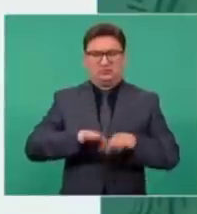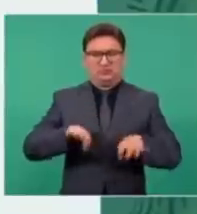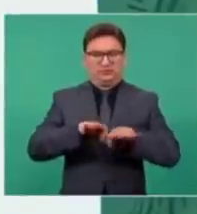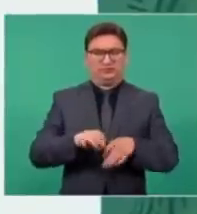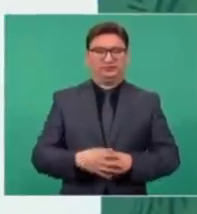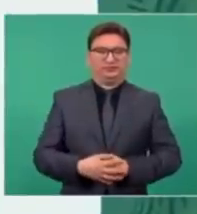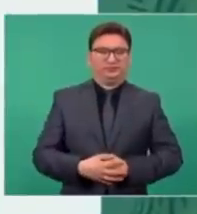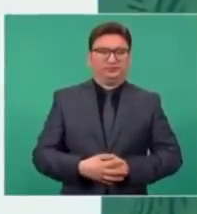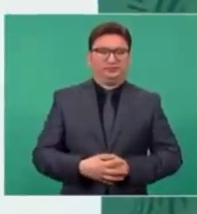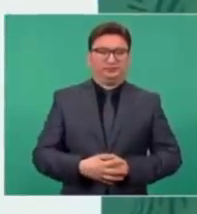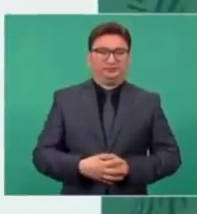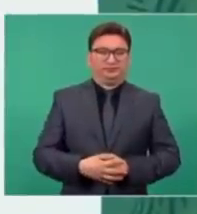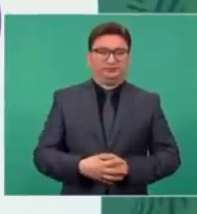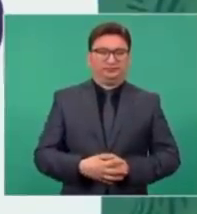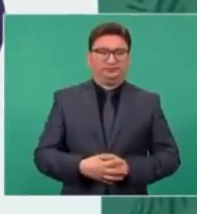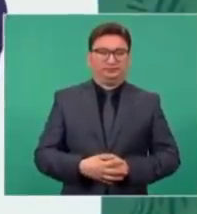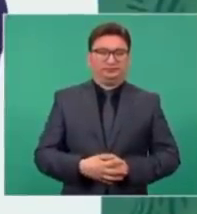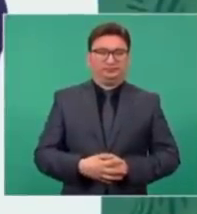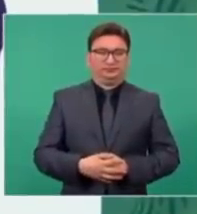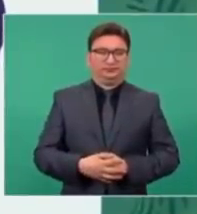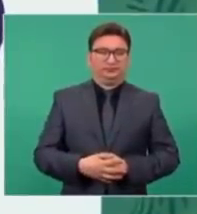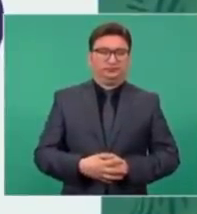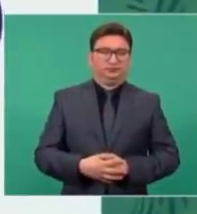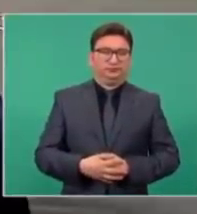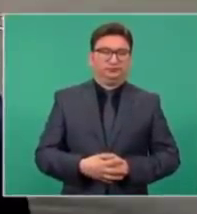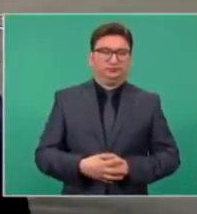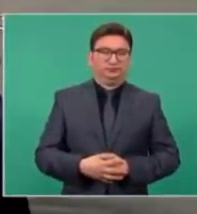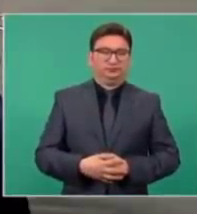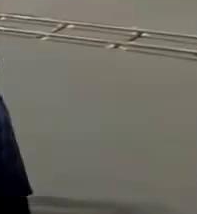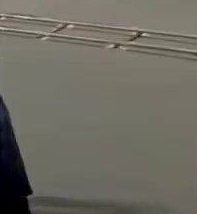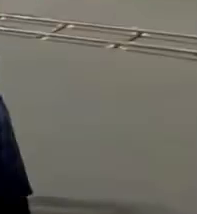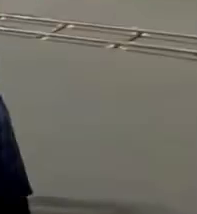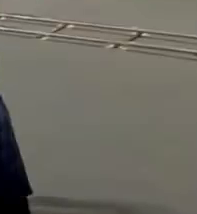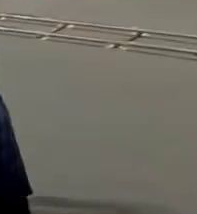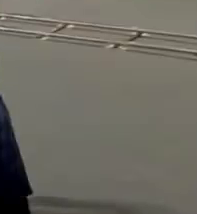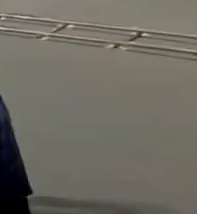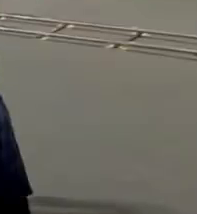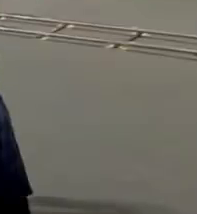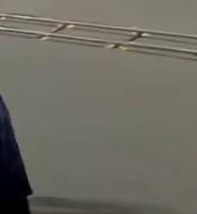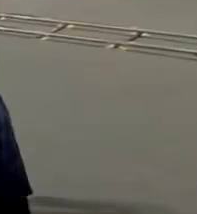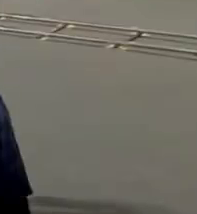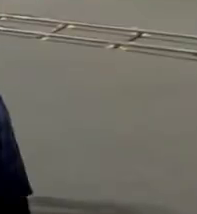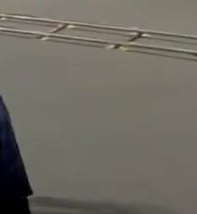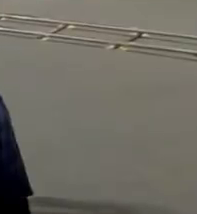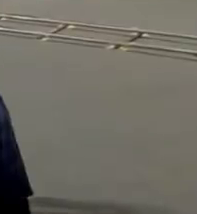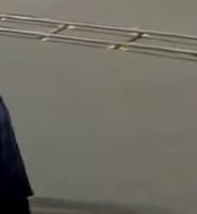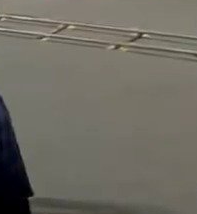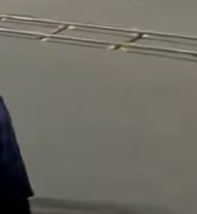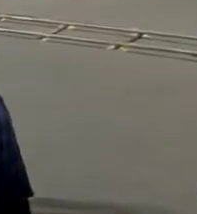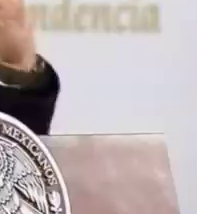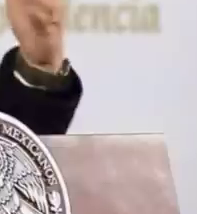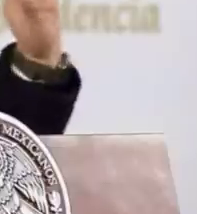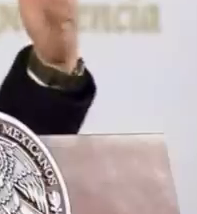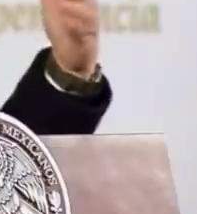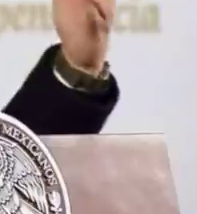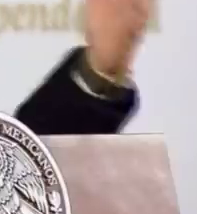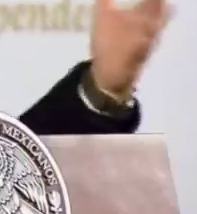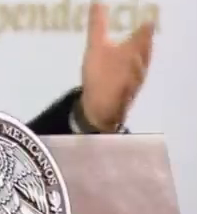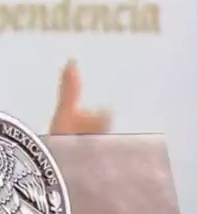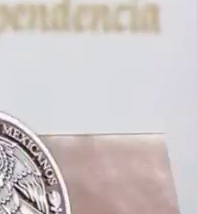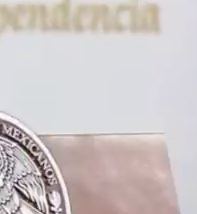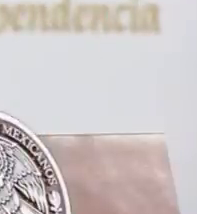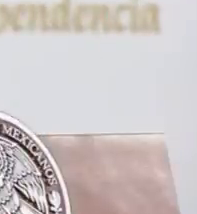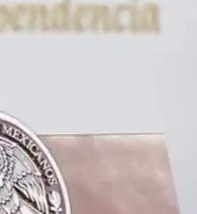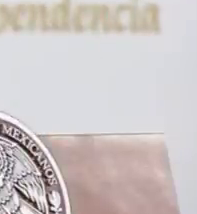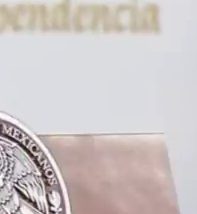compañeros veteranos, esos son los que más quiero. Pero me importan más los